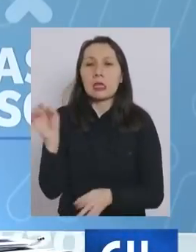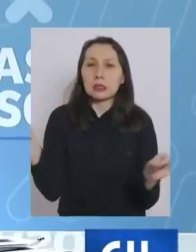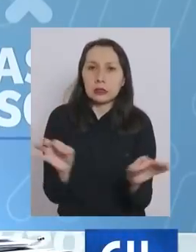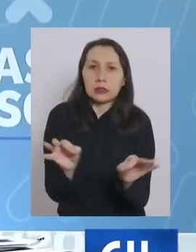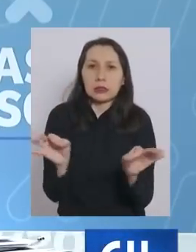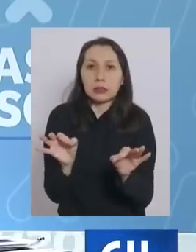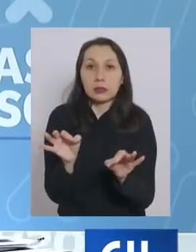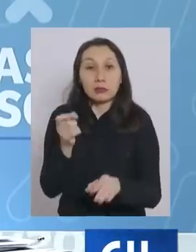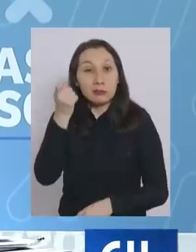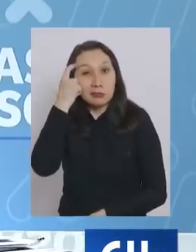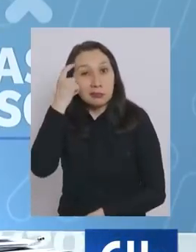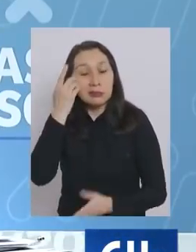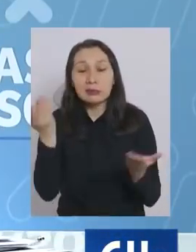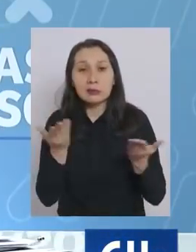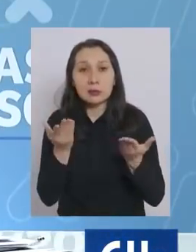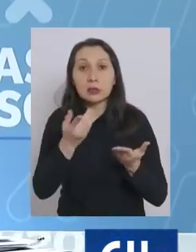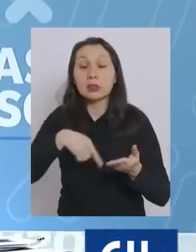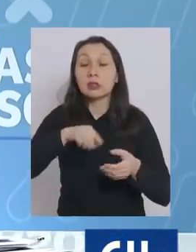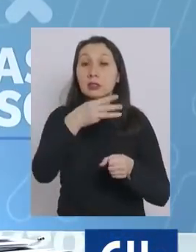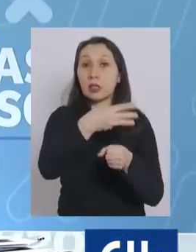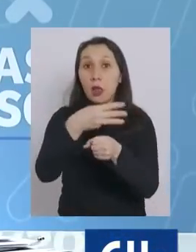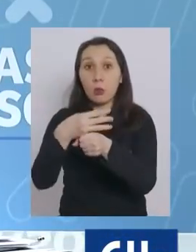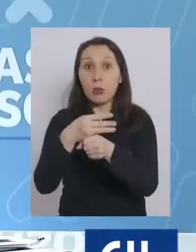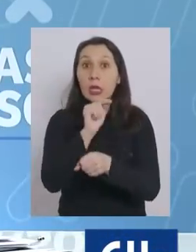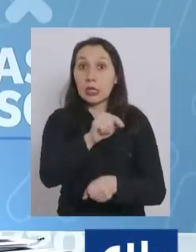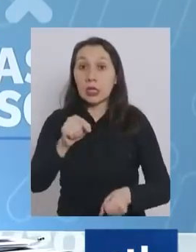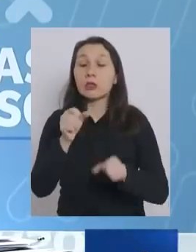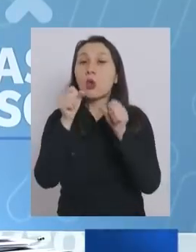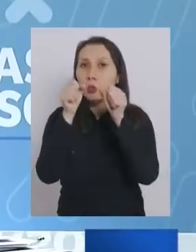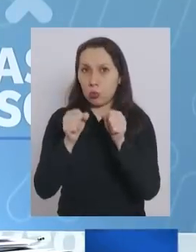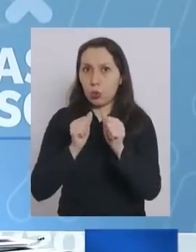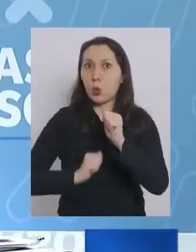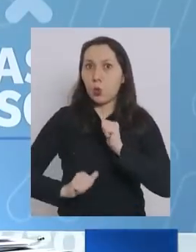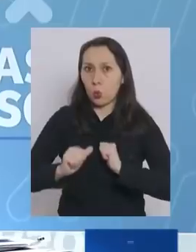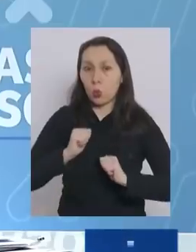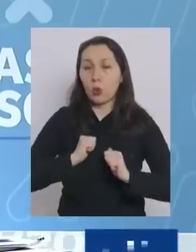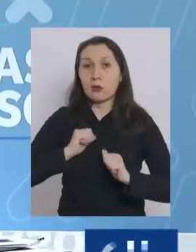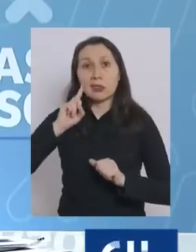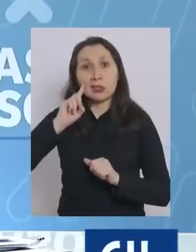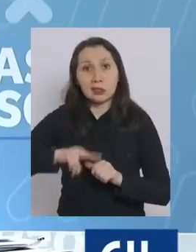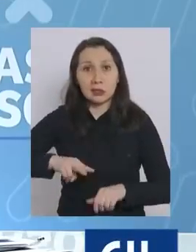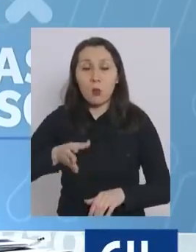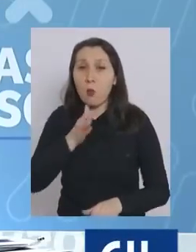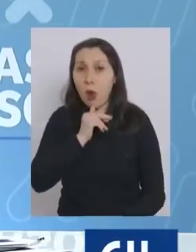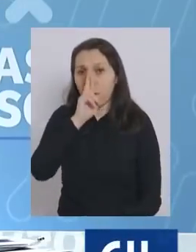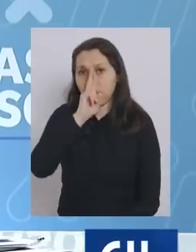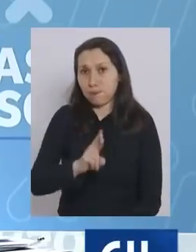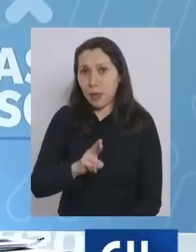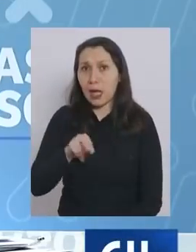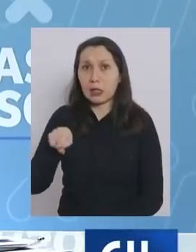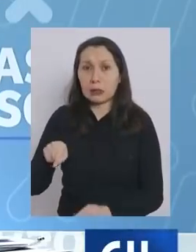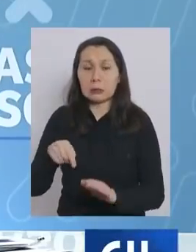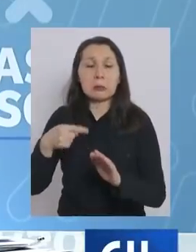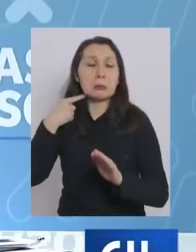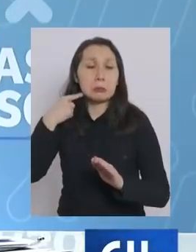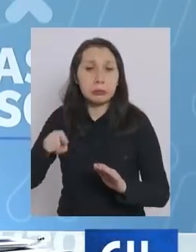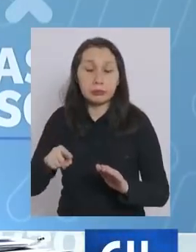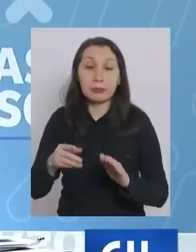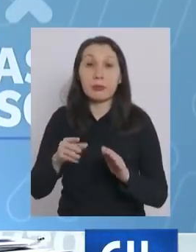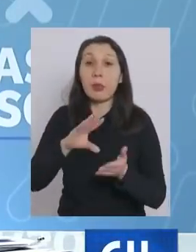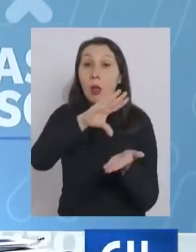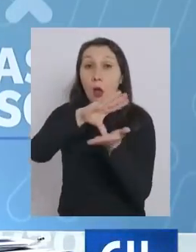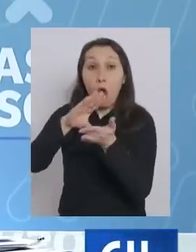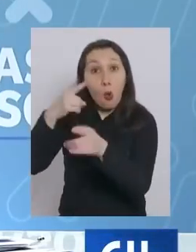pensar que son nuestros adultos mayores los que más pueden sufrir si no respetamos las normas. Ya lo dije,